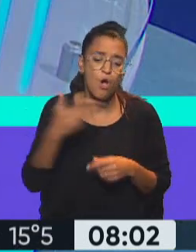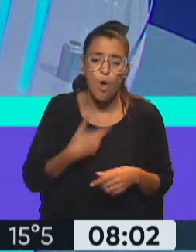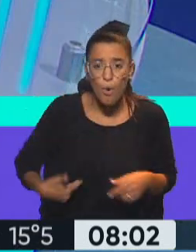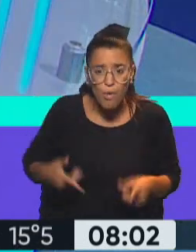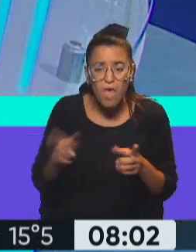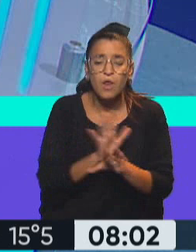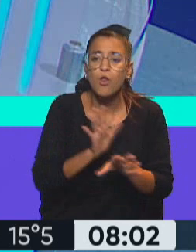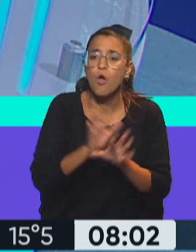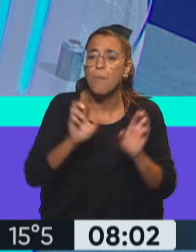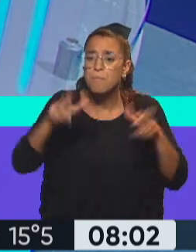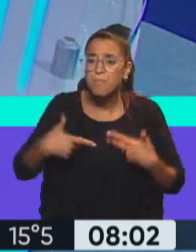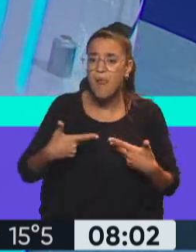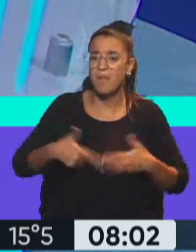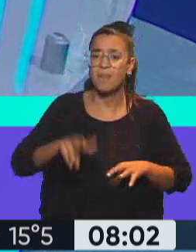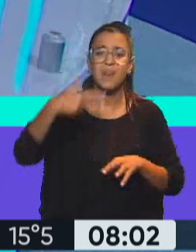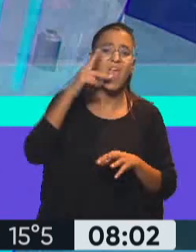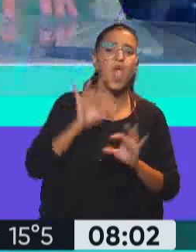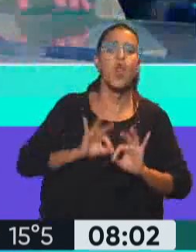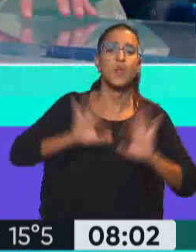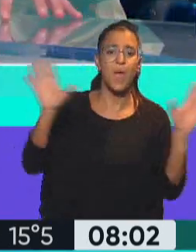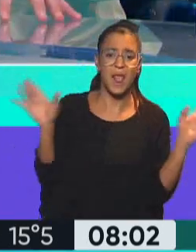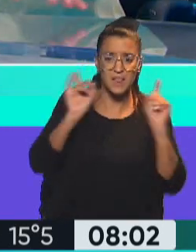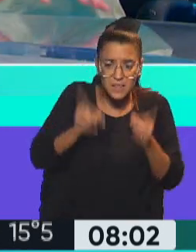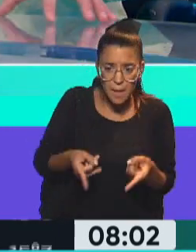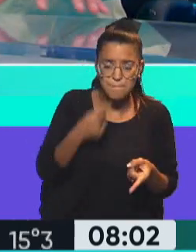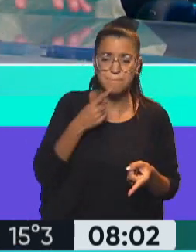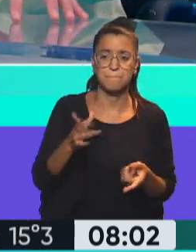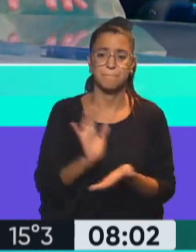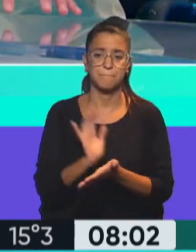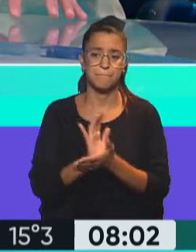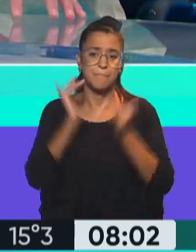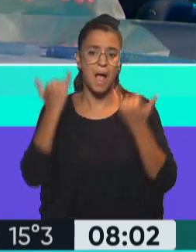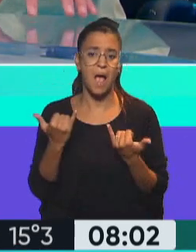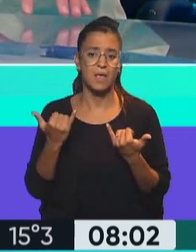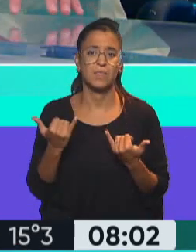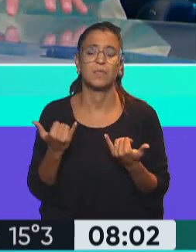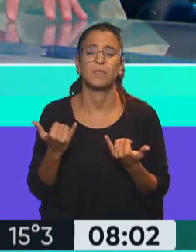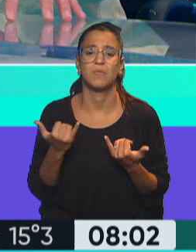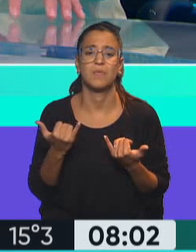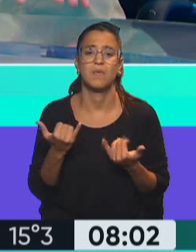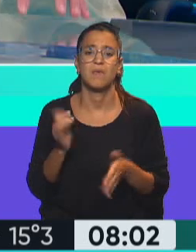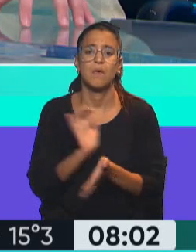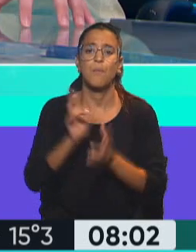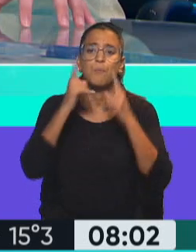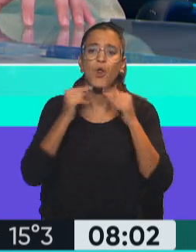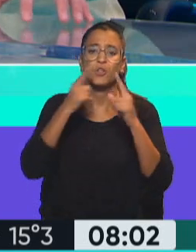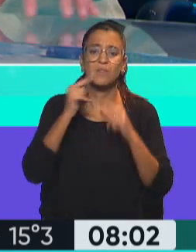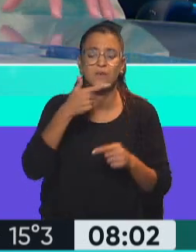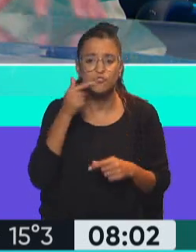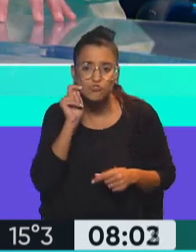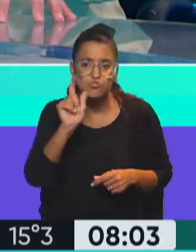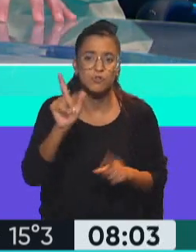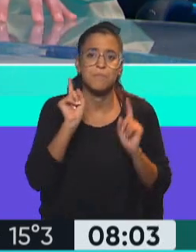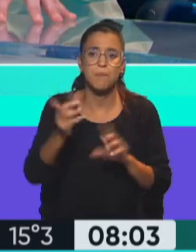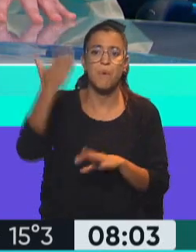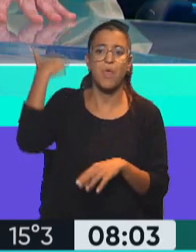además de aplicar políticas neoliberales, también fue atravesado por todo lo que fue esta protesta social que se